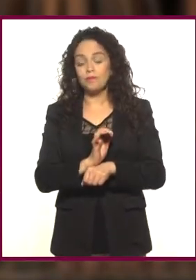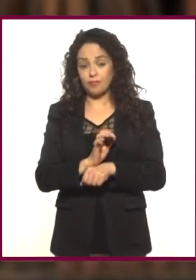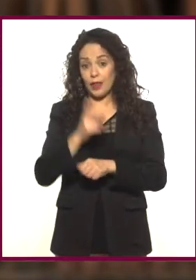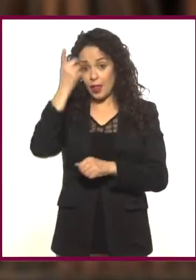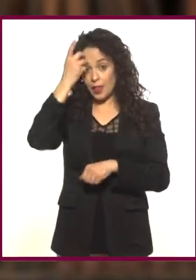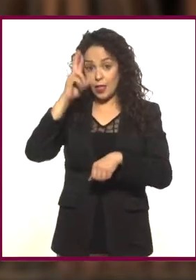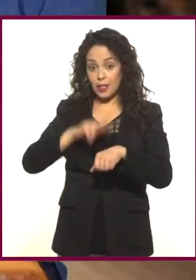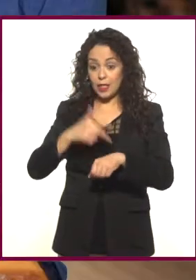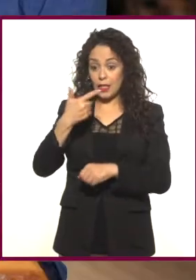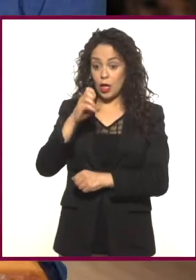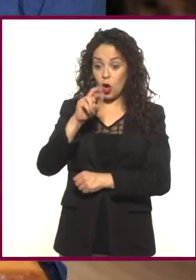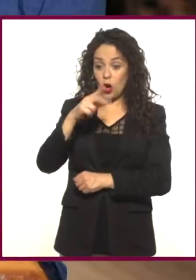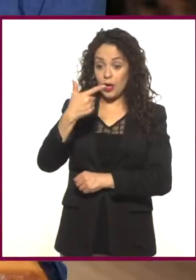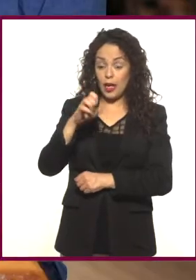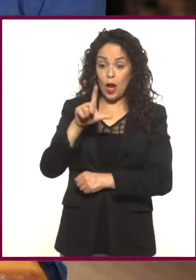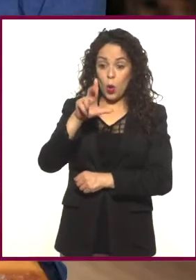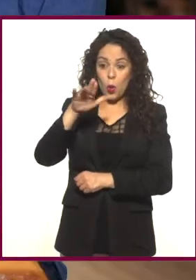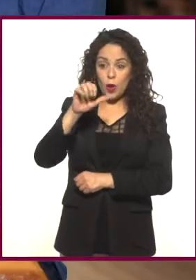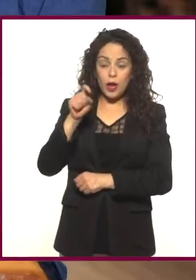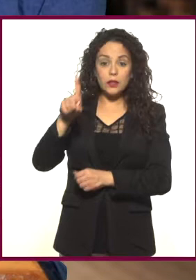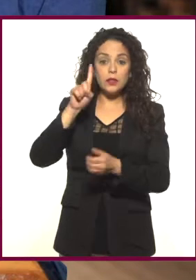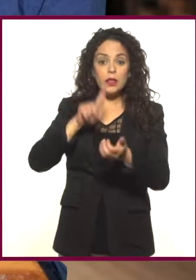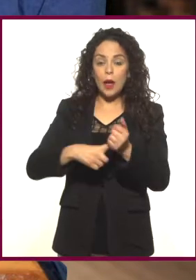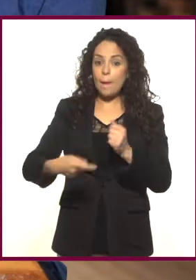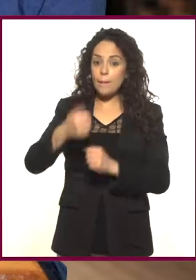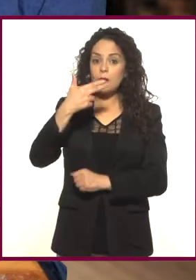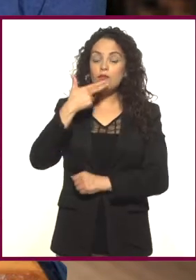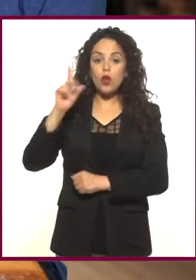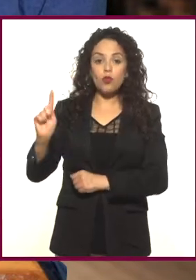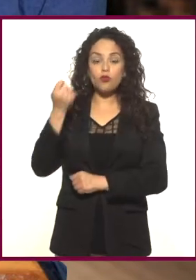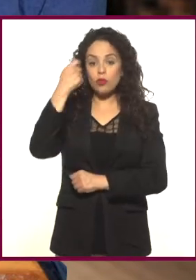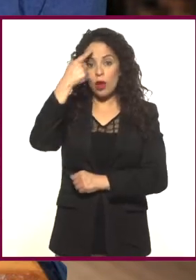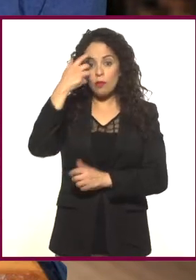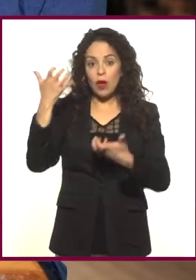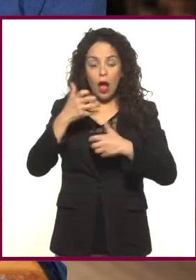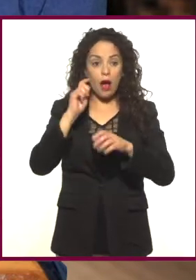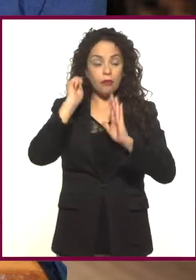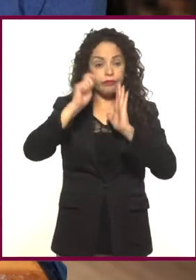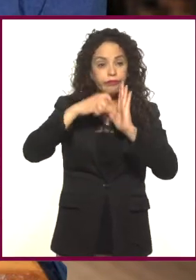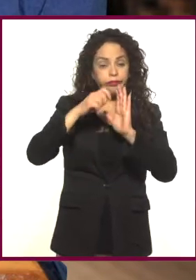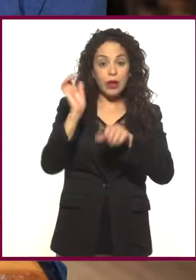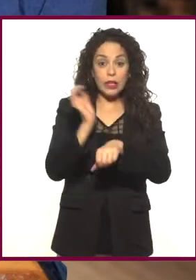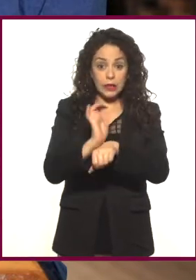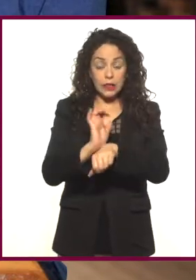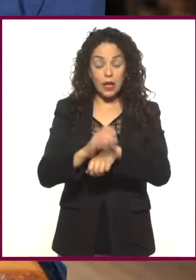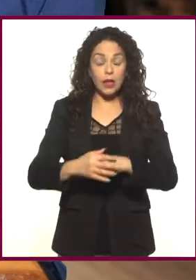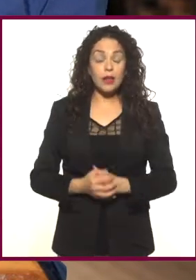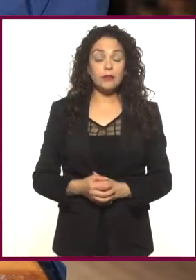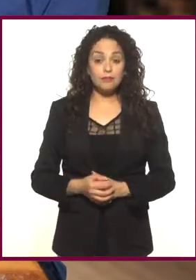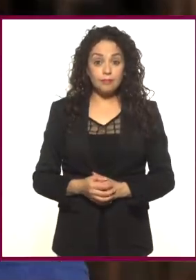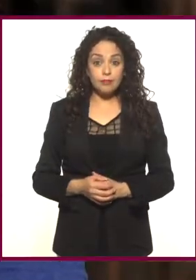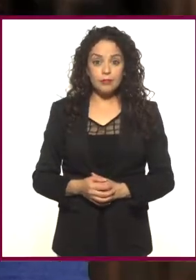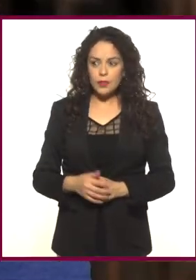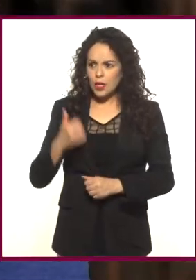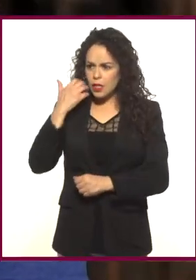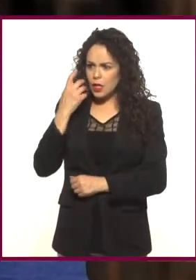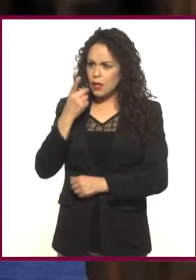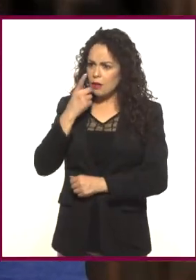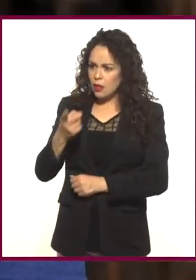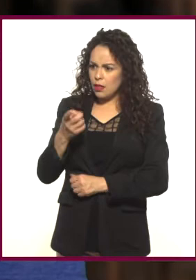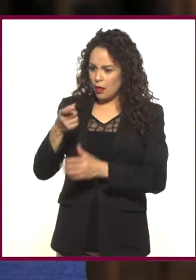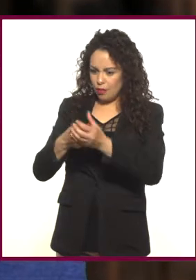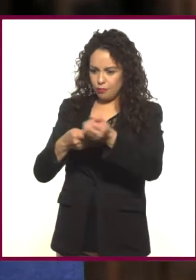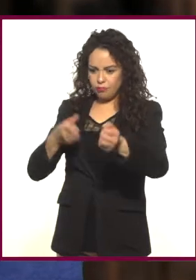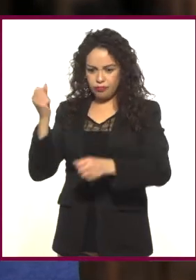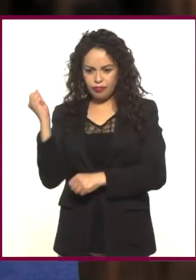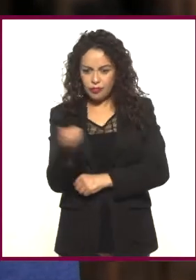director George Lucas fue uno de los precursores de la tecnología aplicada a la producción cinematográfica. ¿Quieres decir que